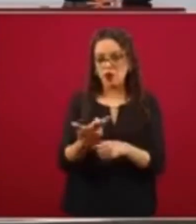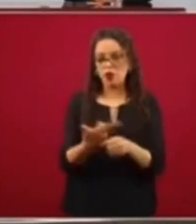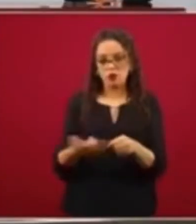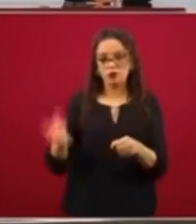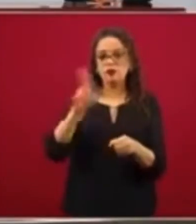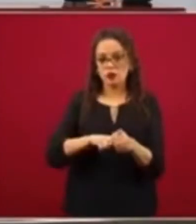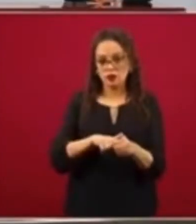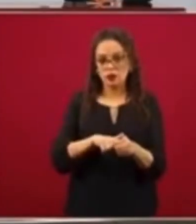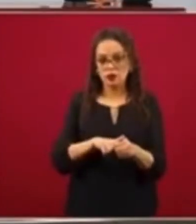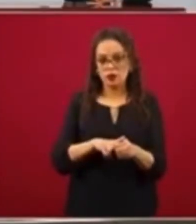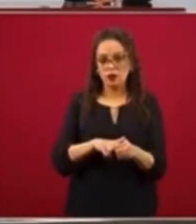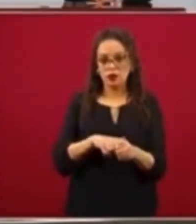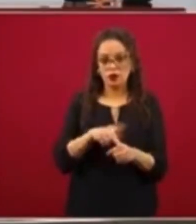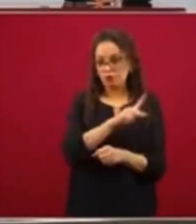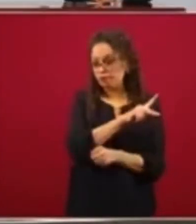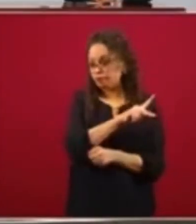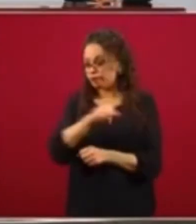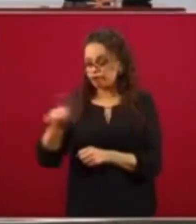tiempo.